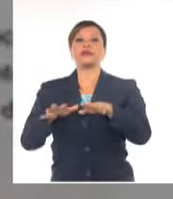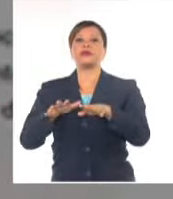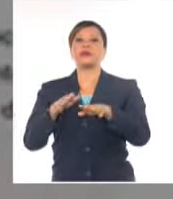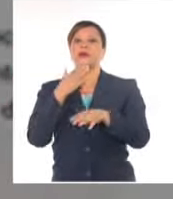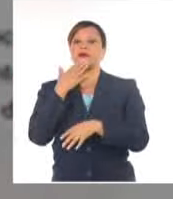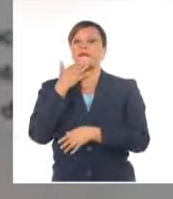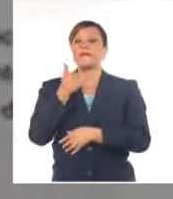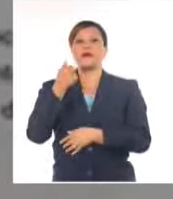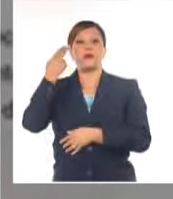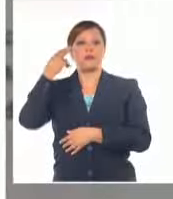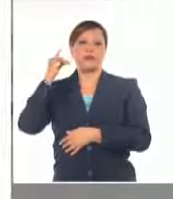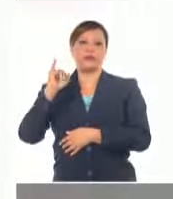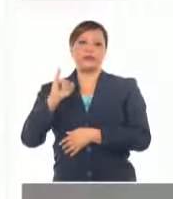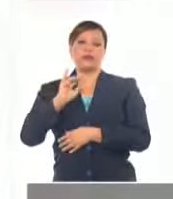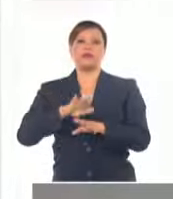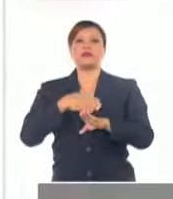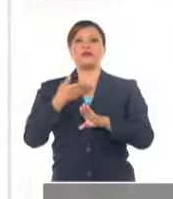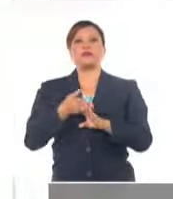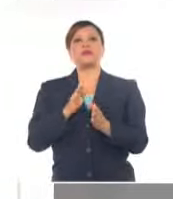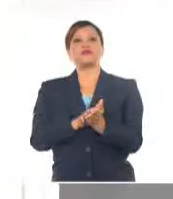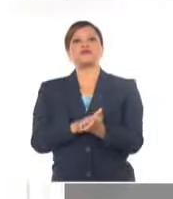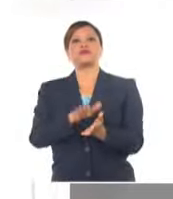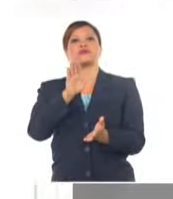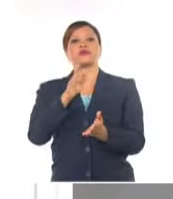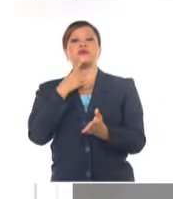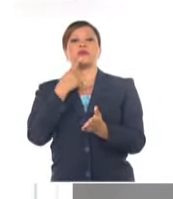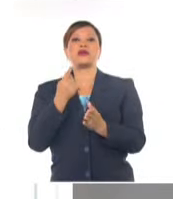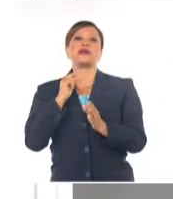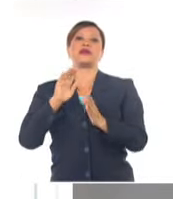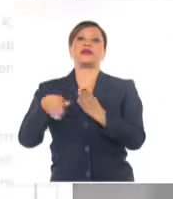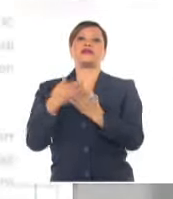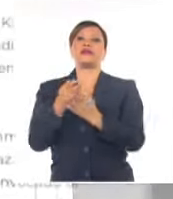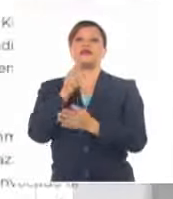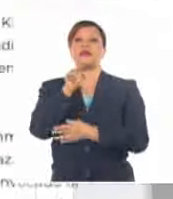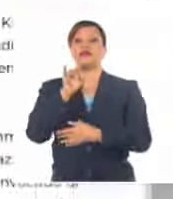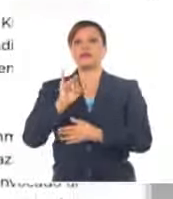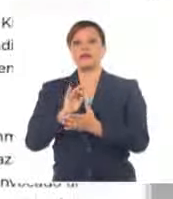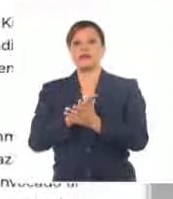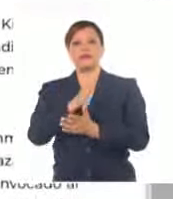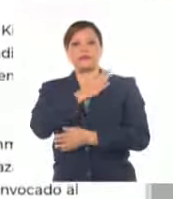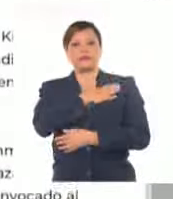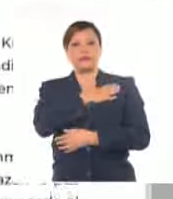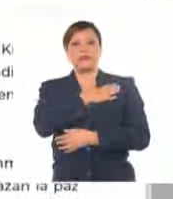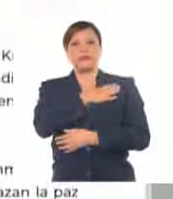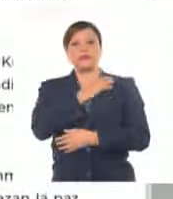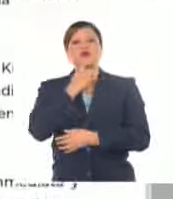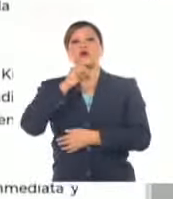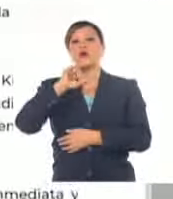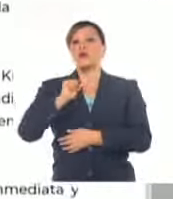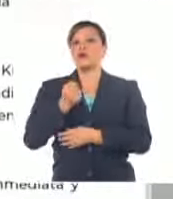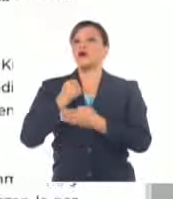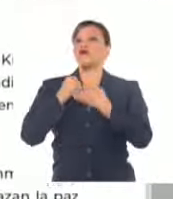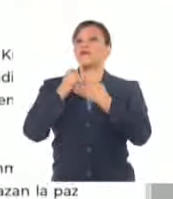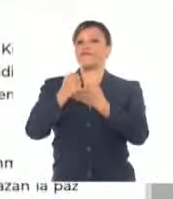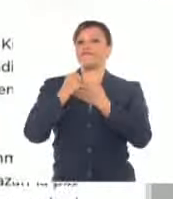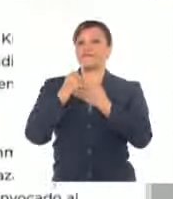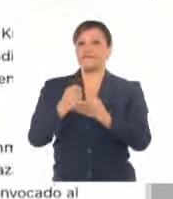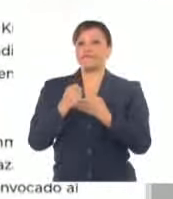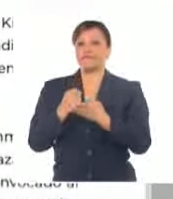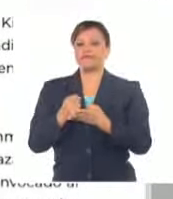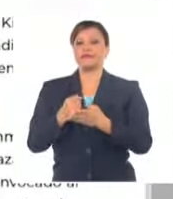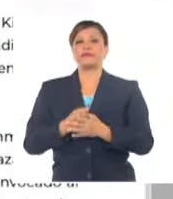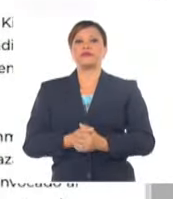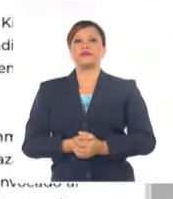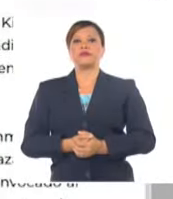haití y luego de un compromiso planteado en la jornada de este 17 de marzo de dar el apoyo necesario e incondicional